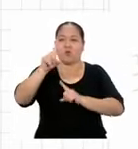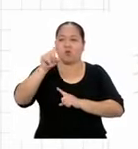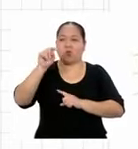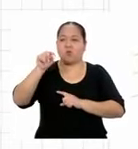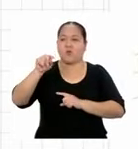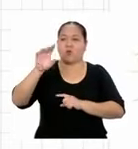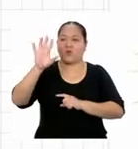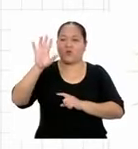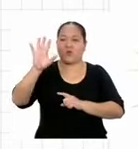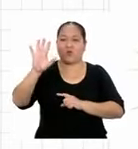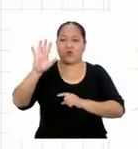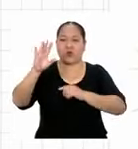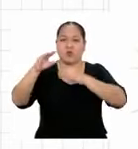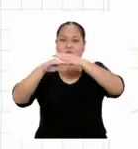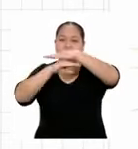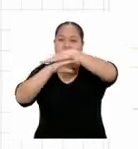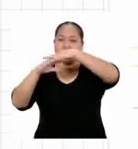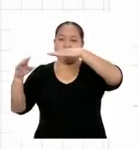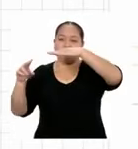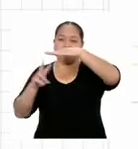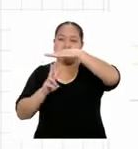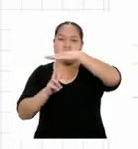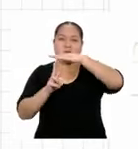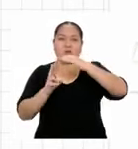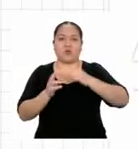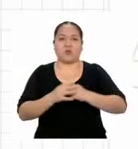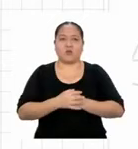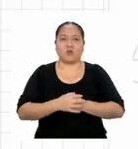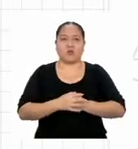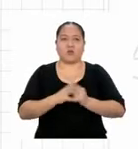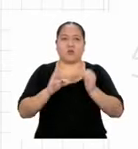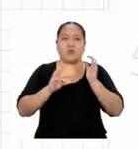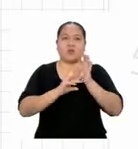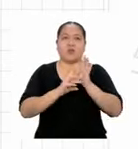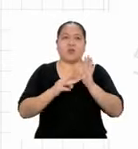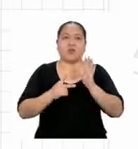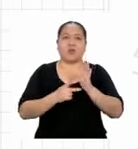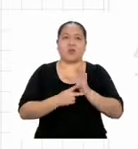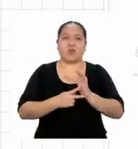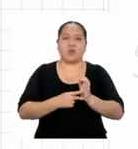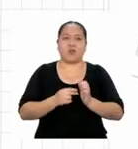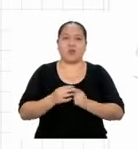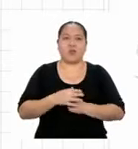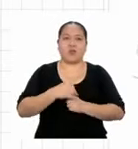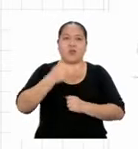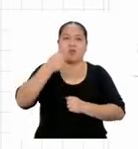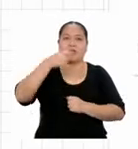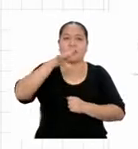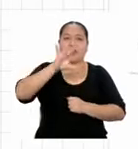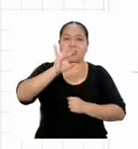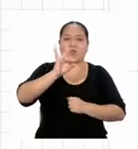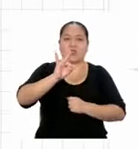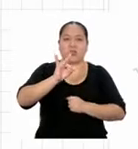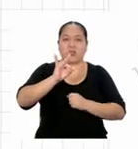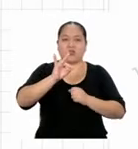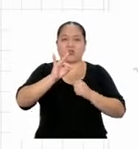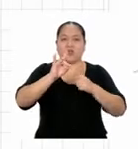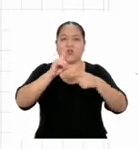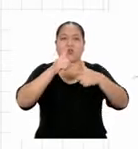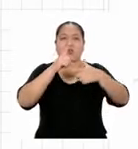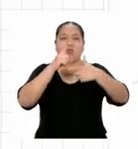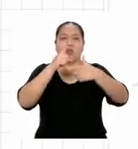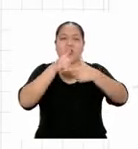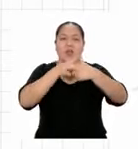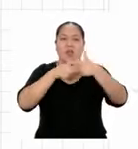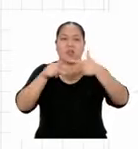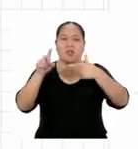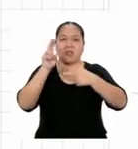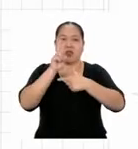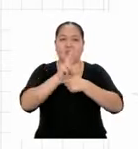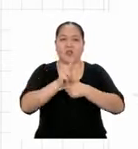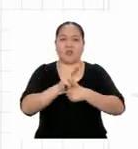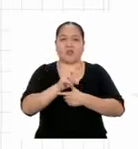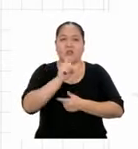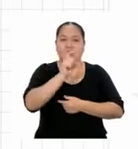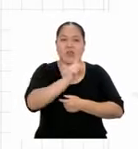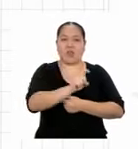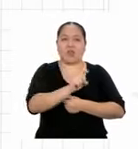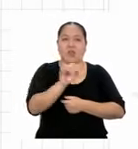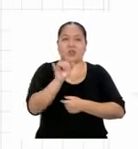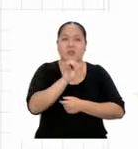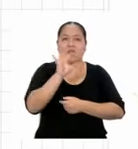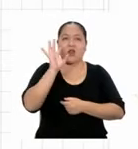,5 sobre 2. O sea, 18 entre 2. Y finalmente, tengo que X